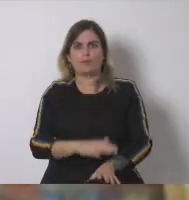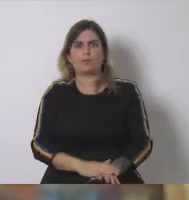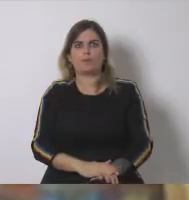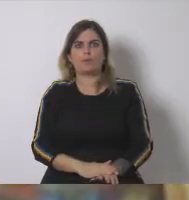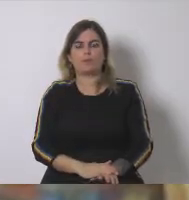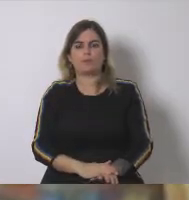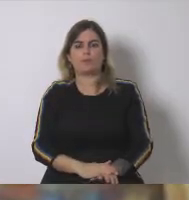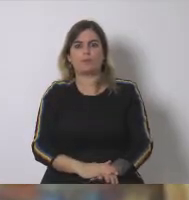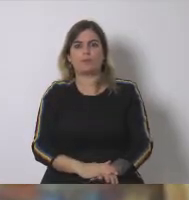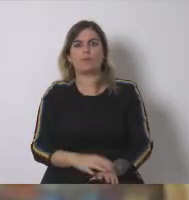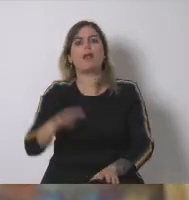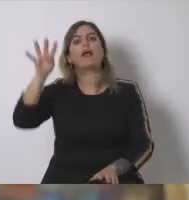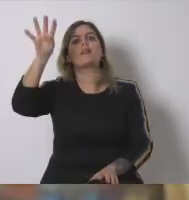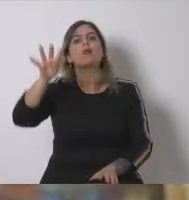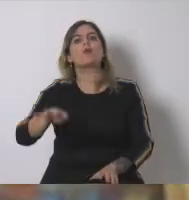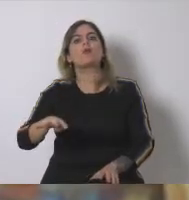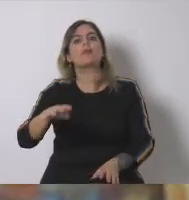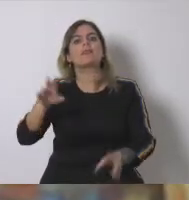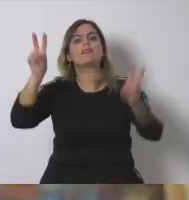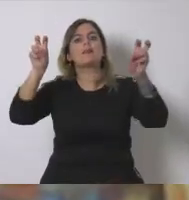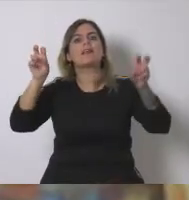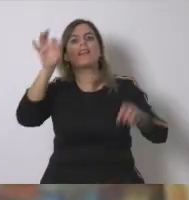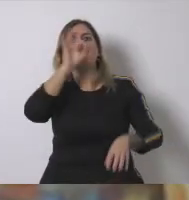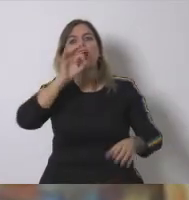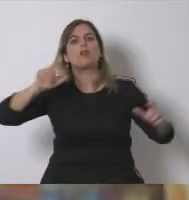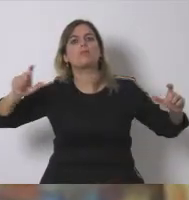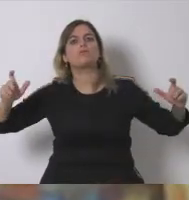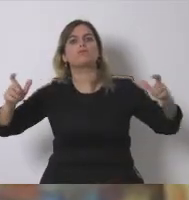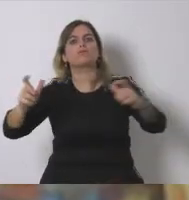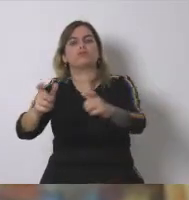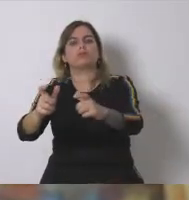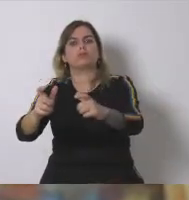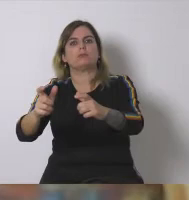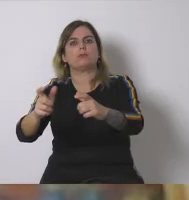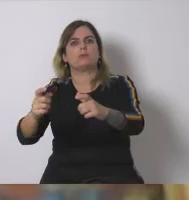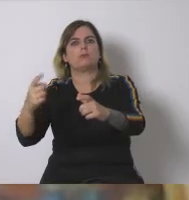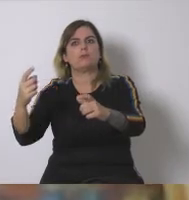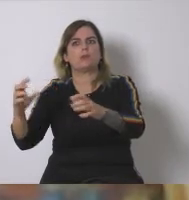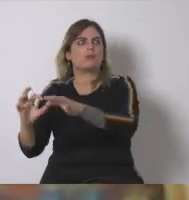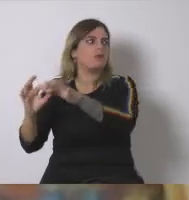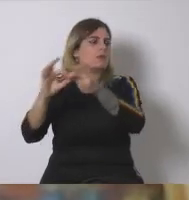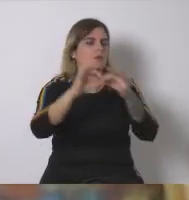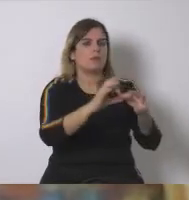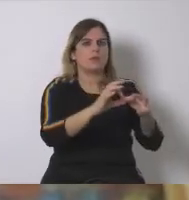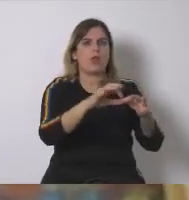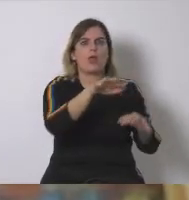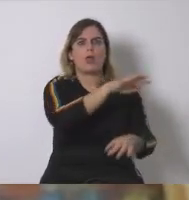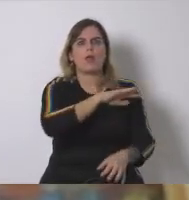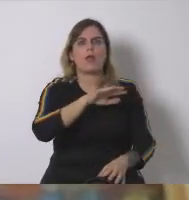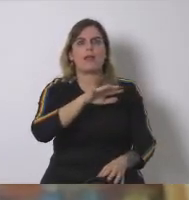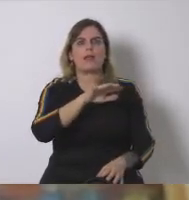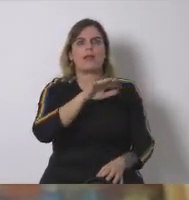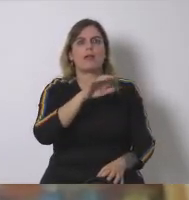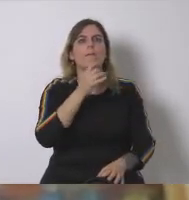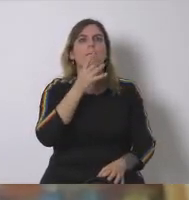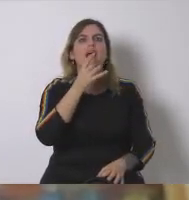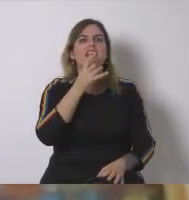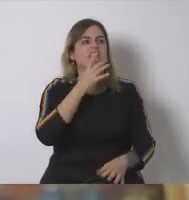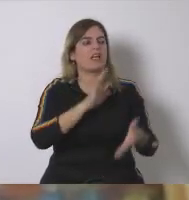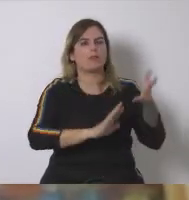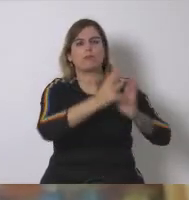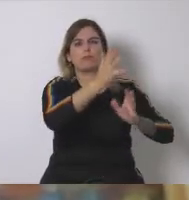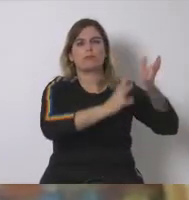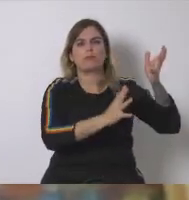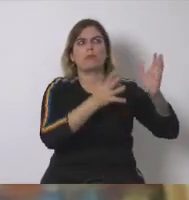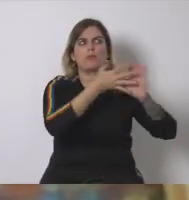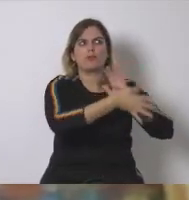de cerdos en Cataluña genera incendios en la Amazonía porque dependemos de la soja que llega de esos países,